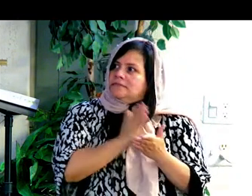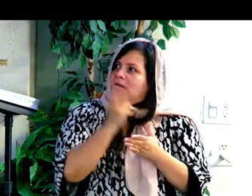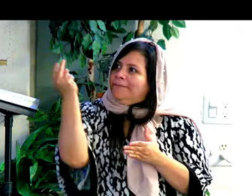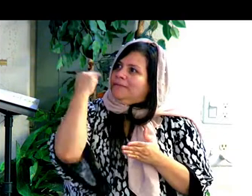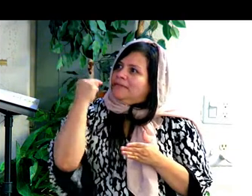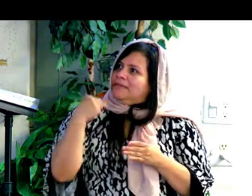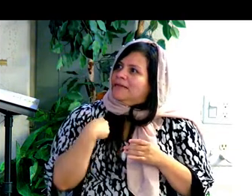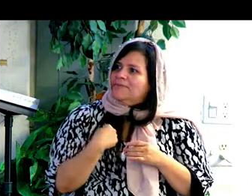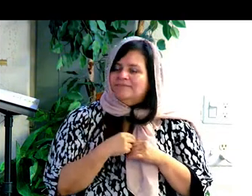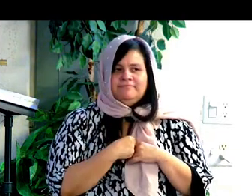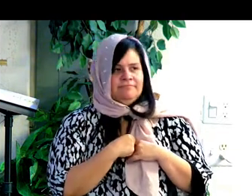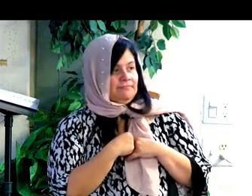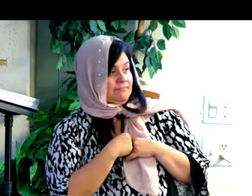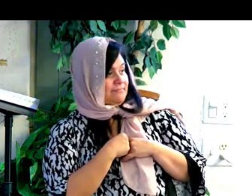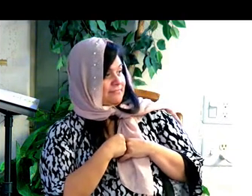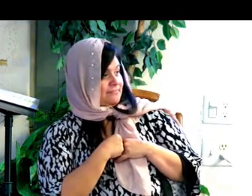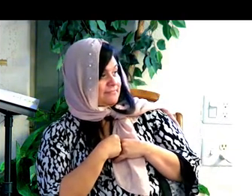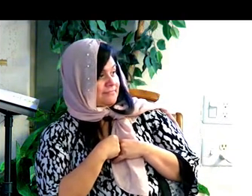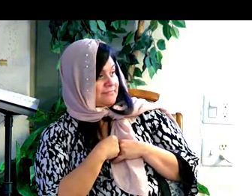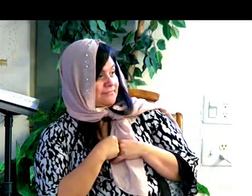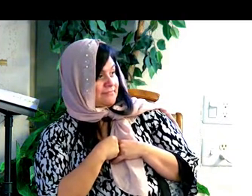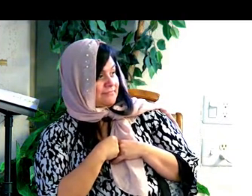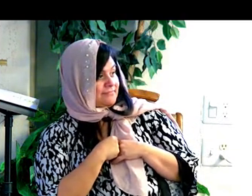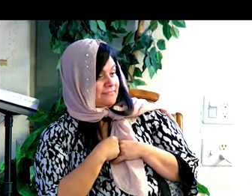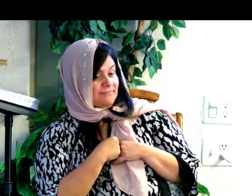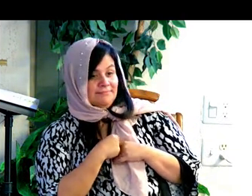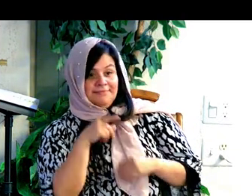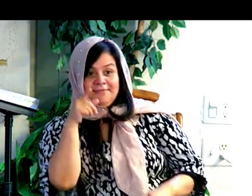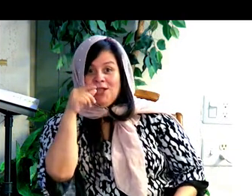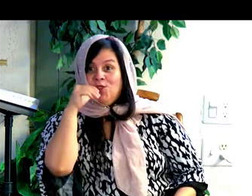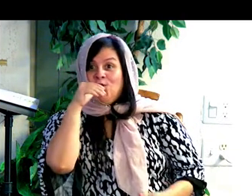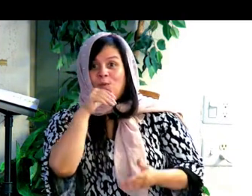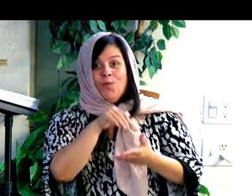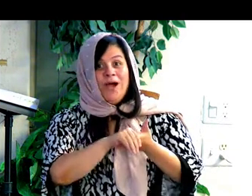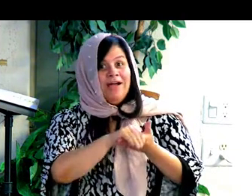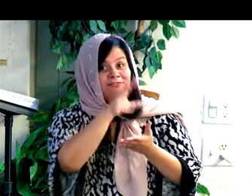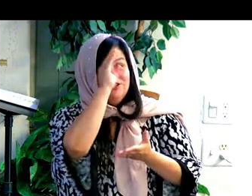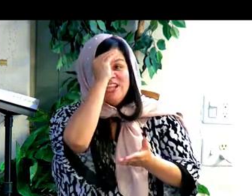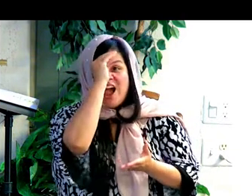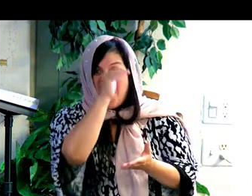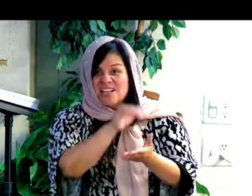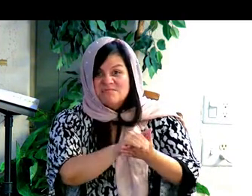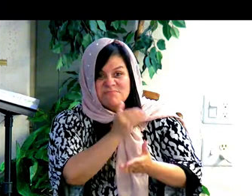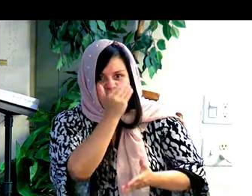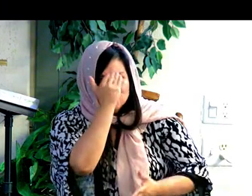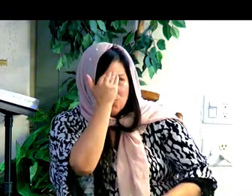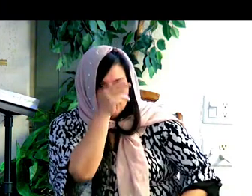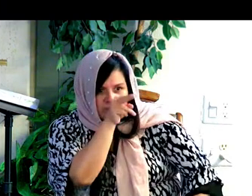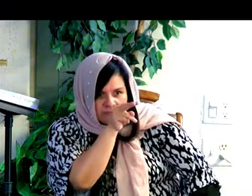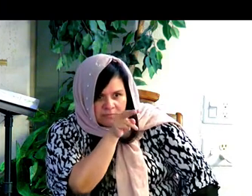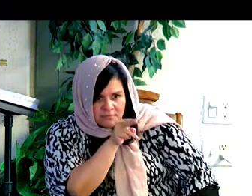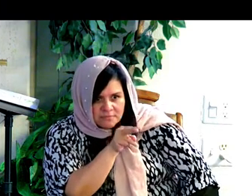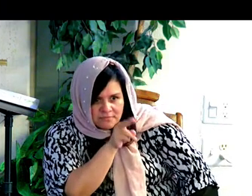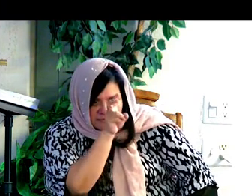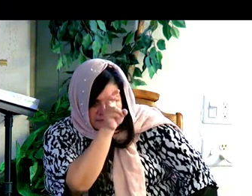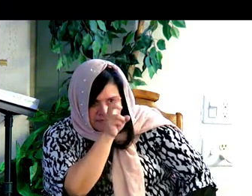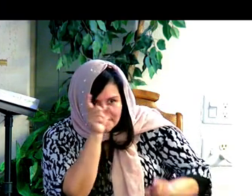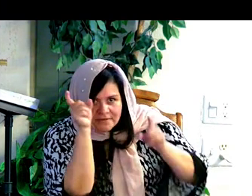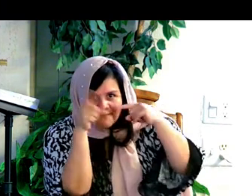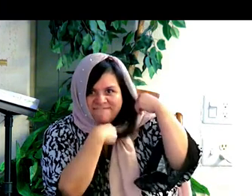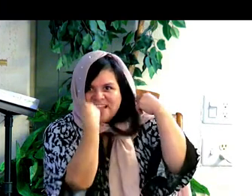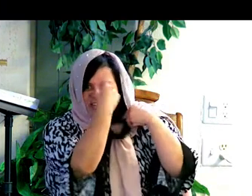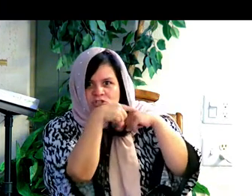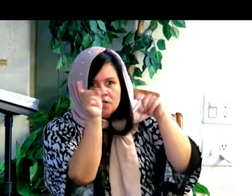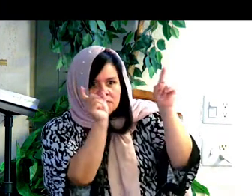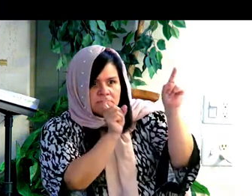Deja de mirarme. Dice, know, they know so well, they can, they sometimes we can see or make an expression, they go, you